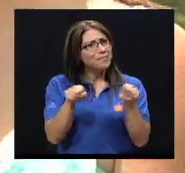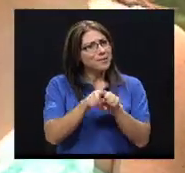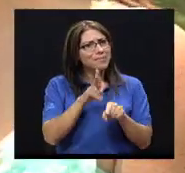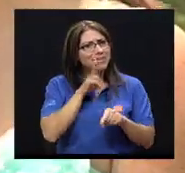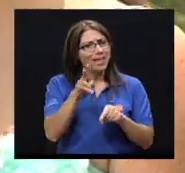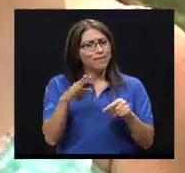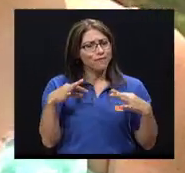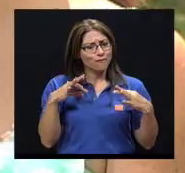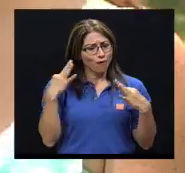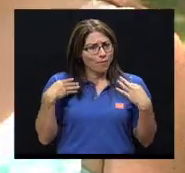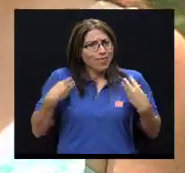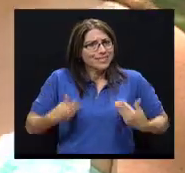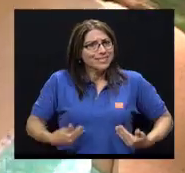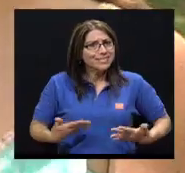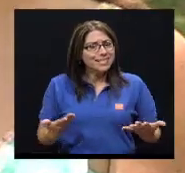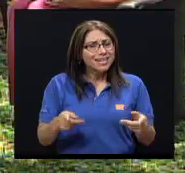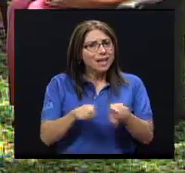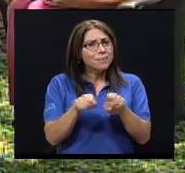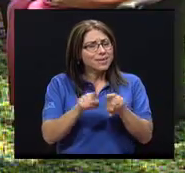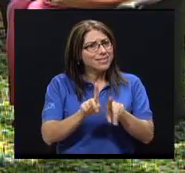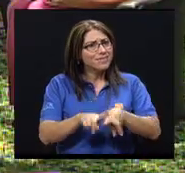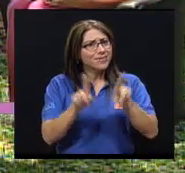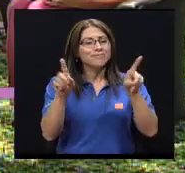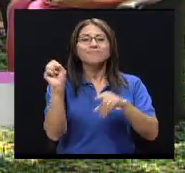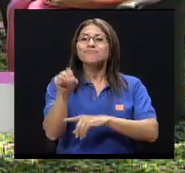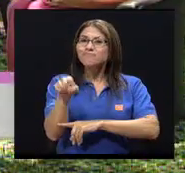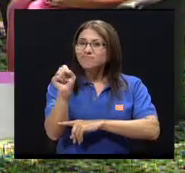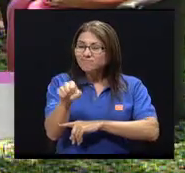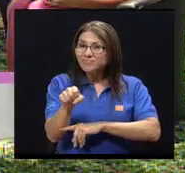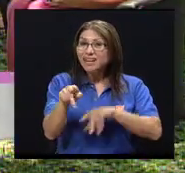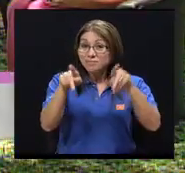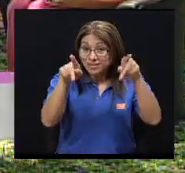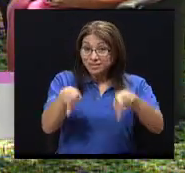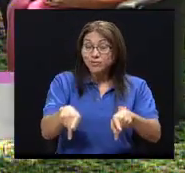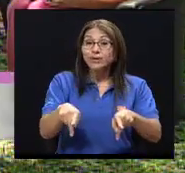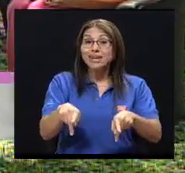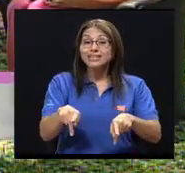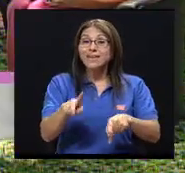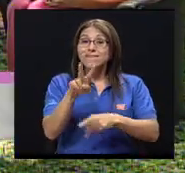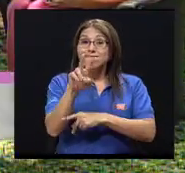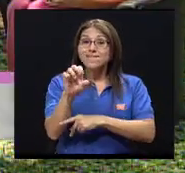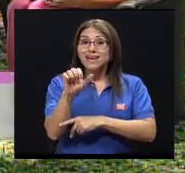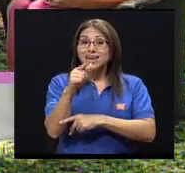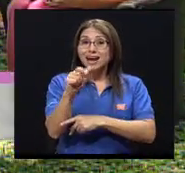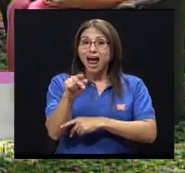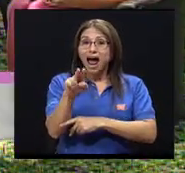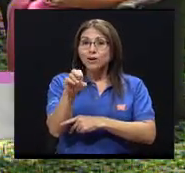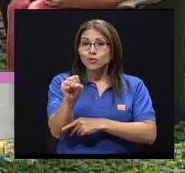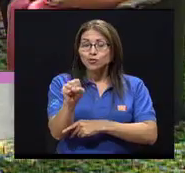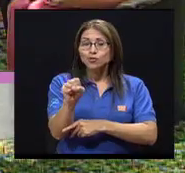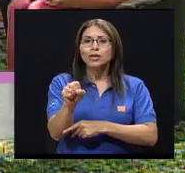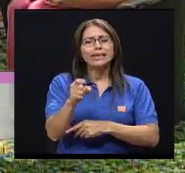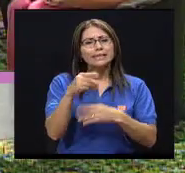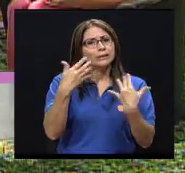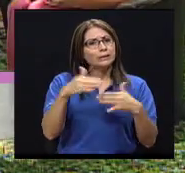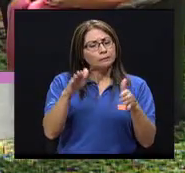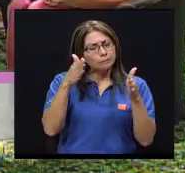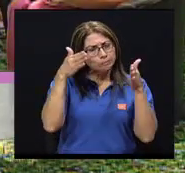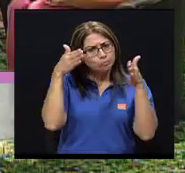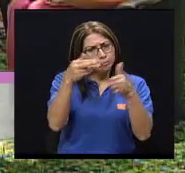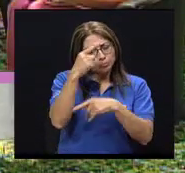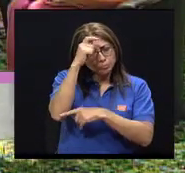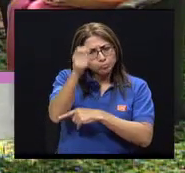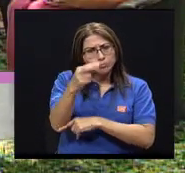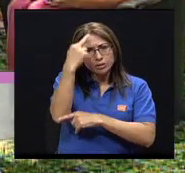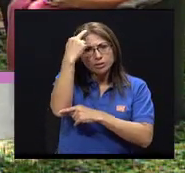de vestir y demás. Completamente, es todo el total respeto a los animales y todo lo que se ha